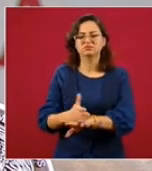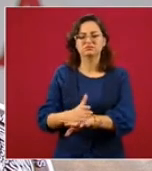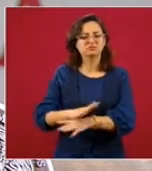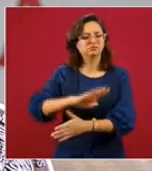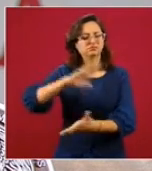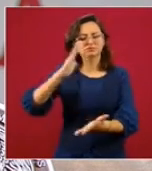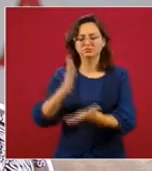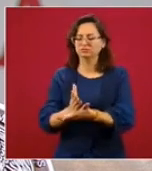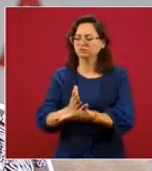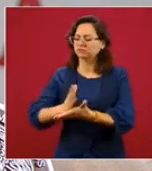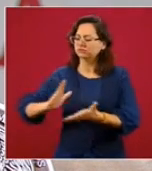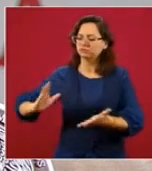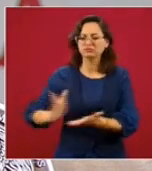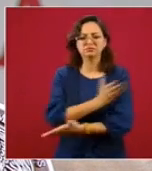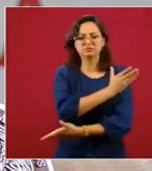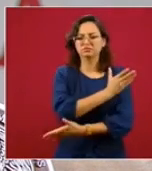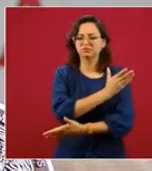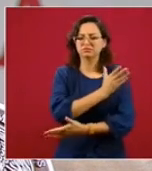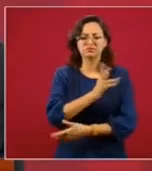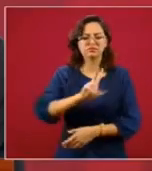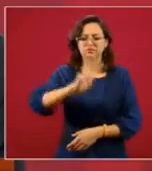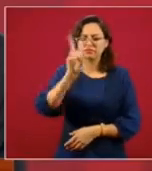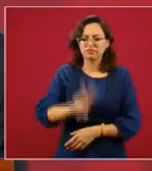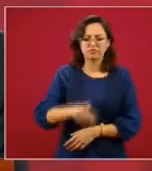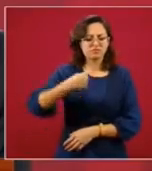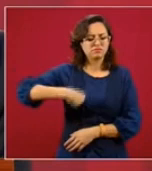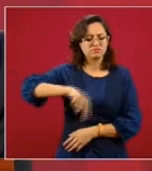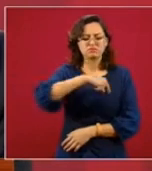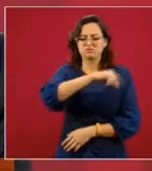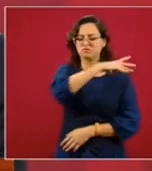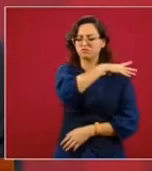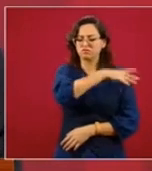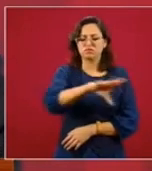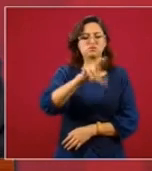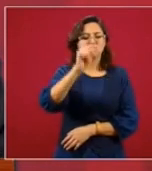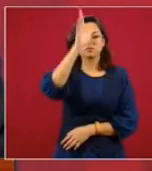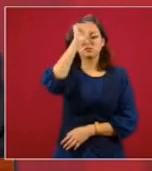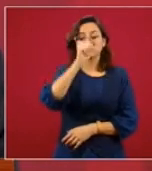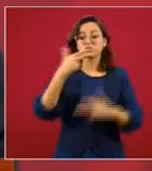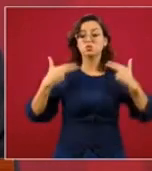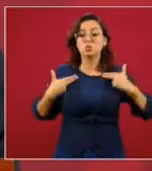muy claro, por razones humanitarias.